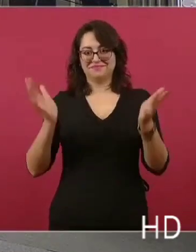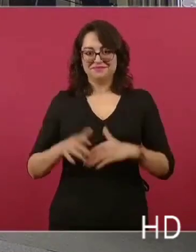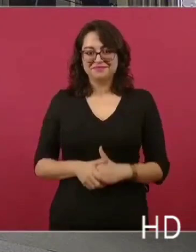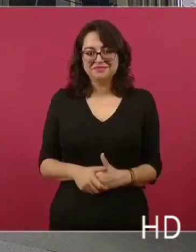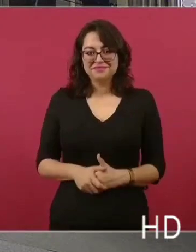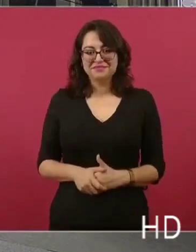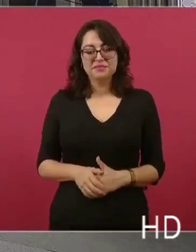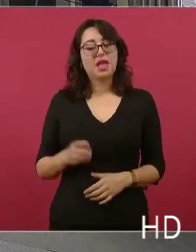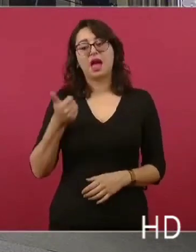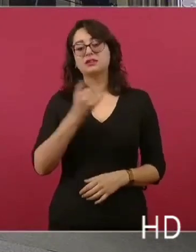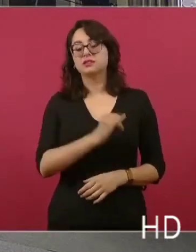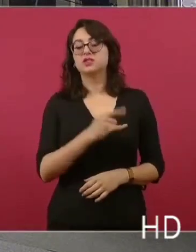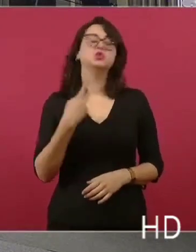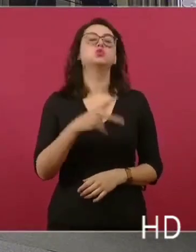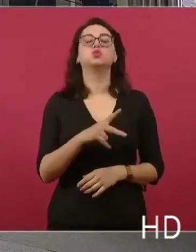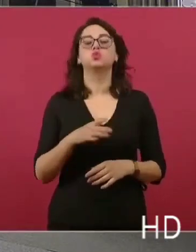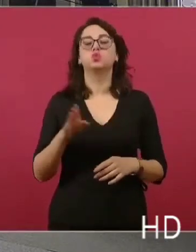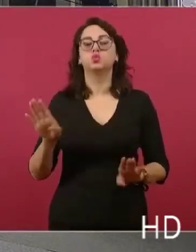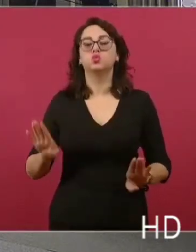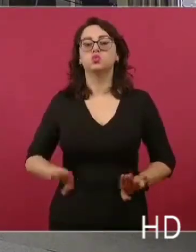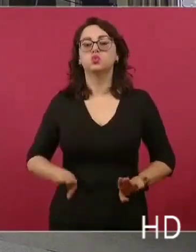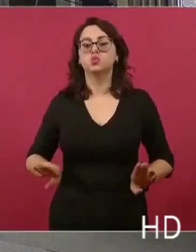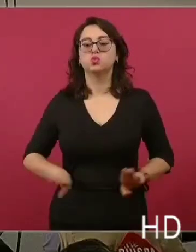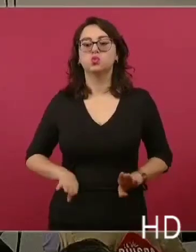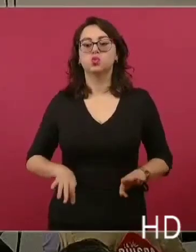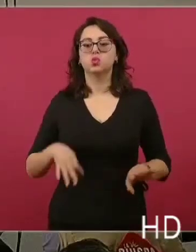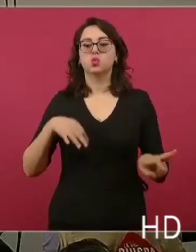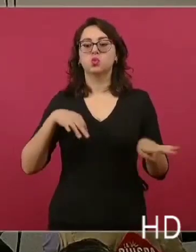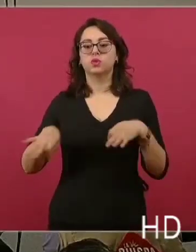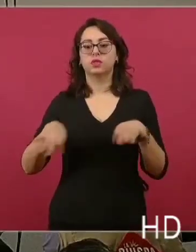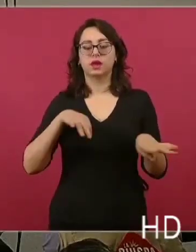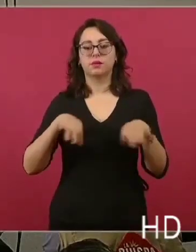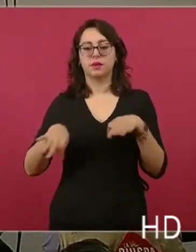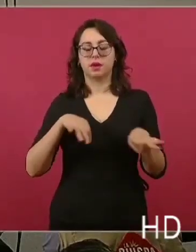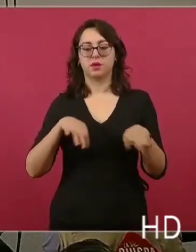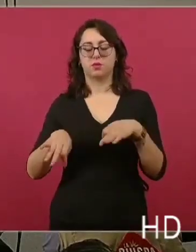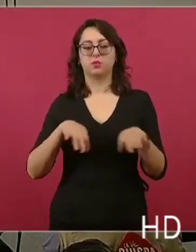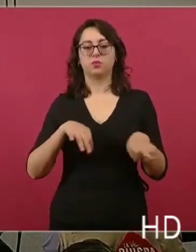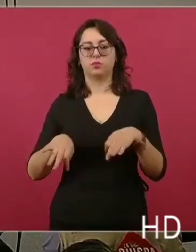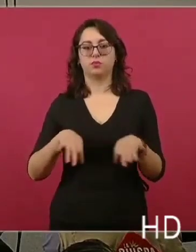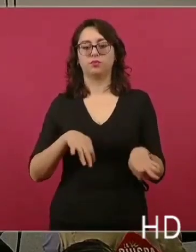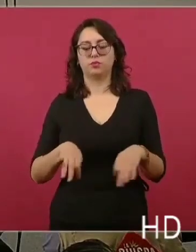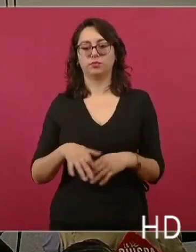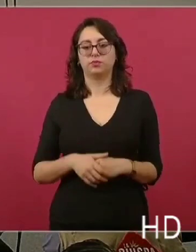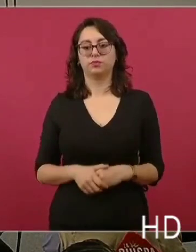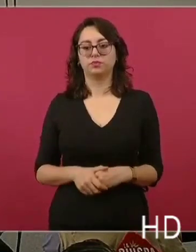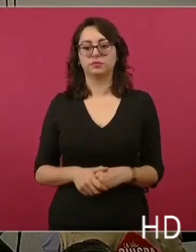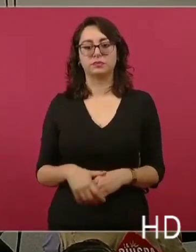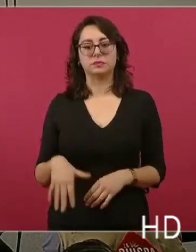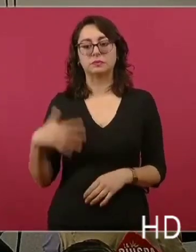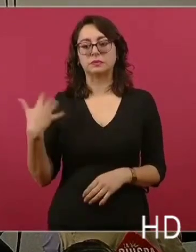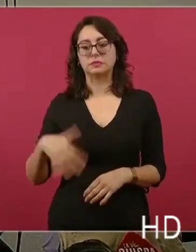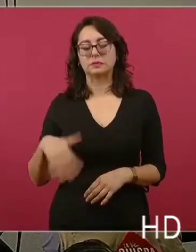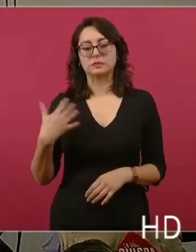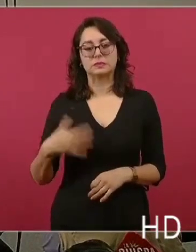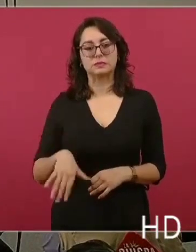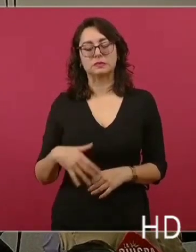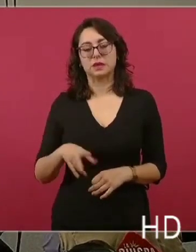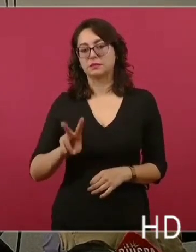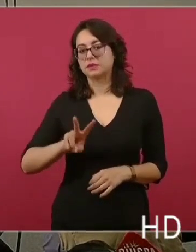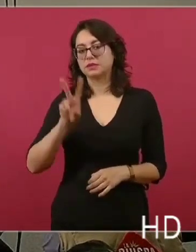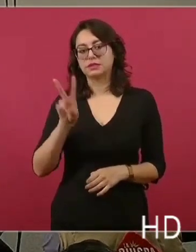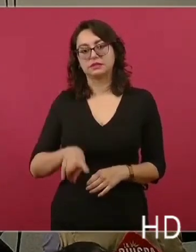operaba. Esta situación es emblemático, esto que estamos viendo.